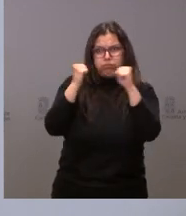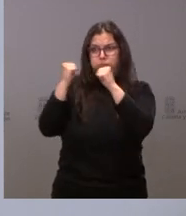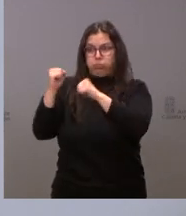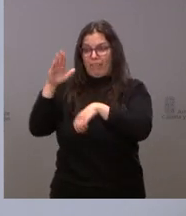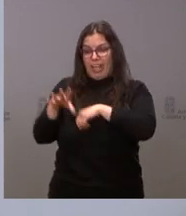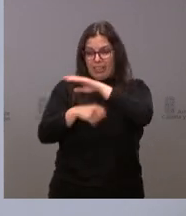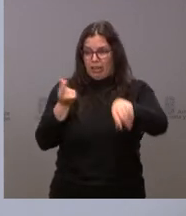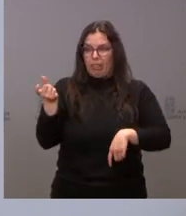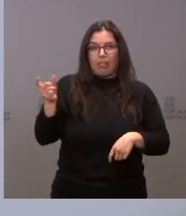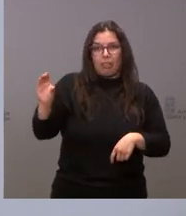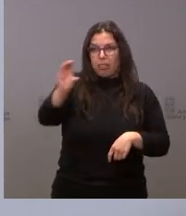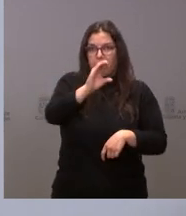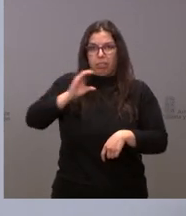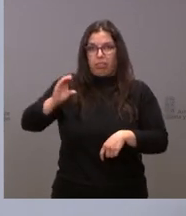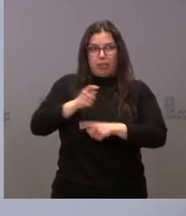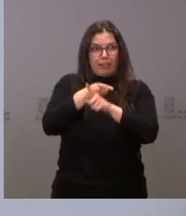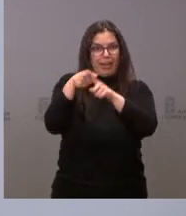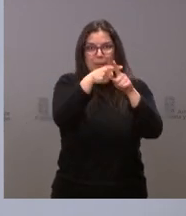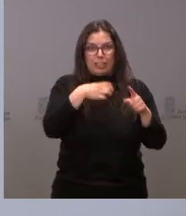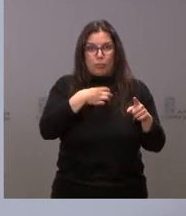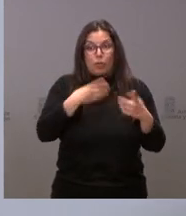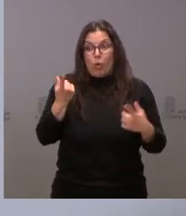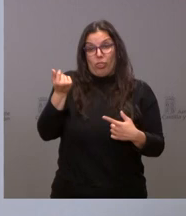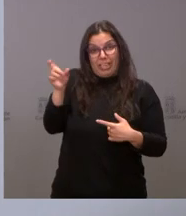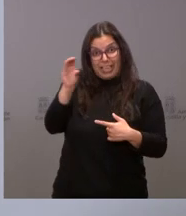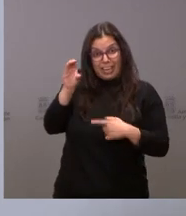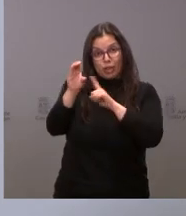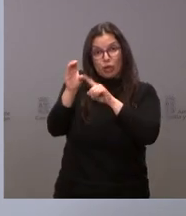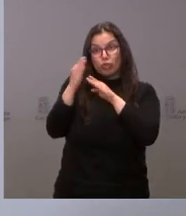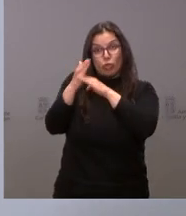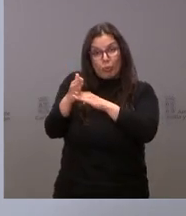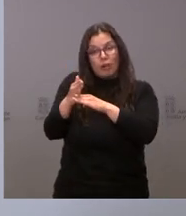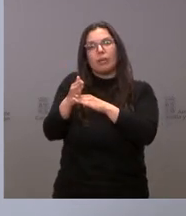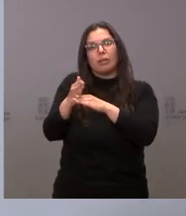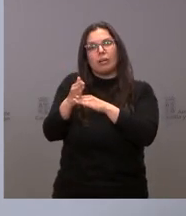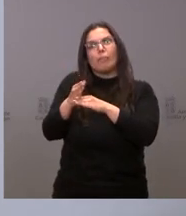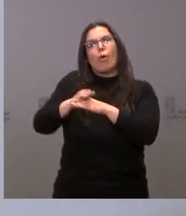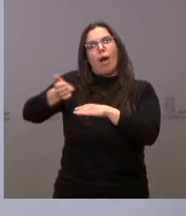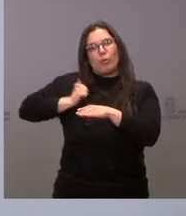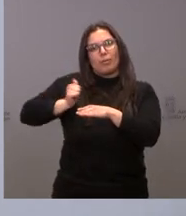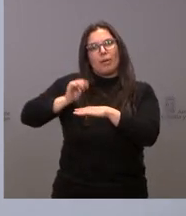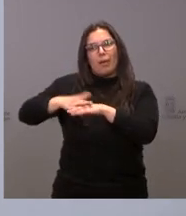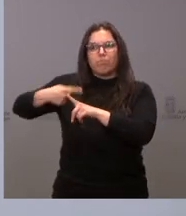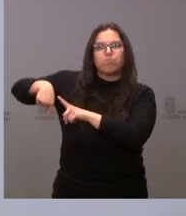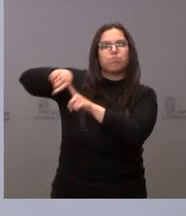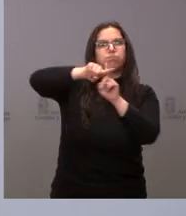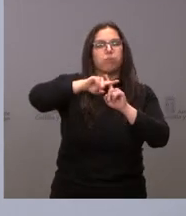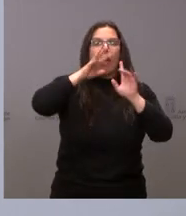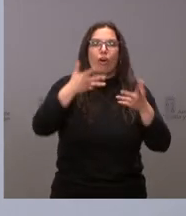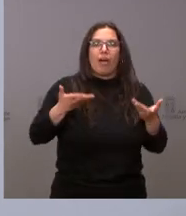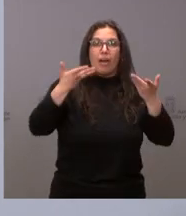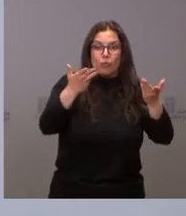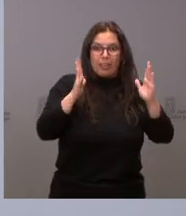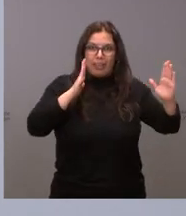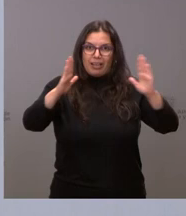todas las ayudas, bueno, pues que se utilicen esos remanentes precisamente para poder ayudar ahora, en